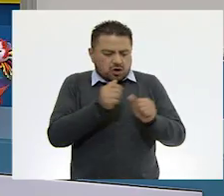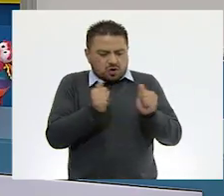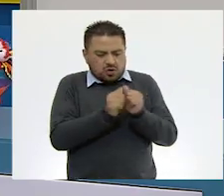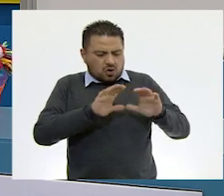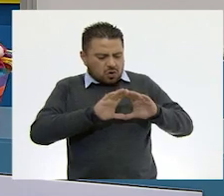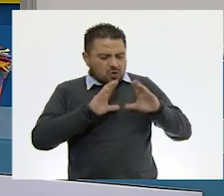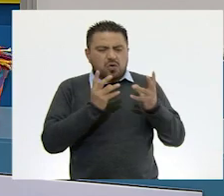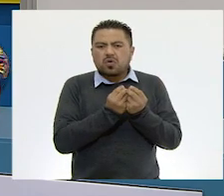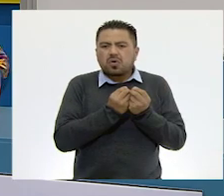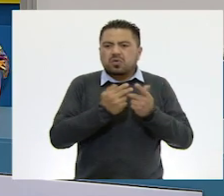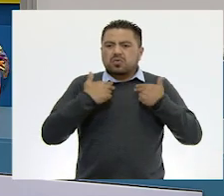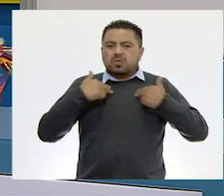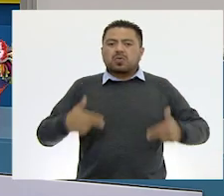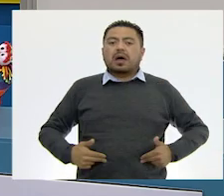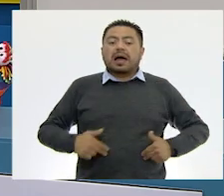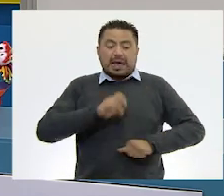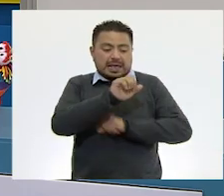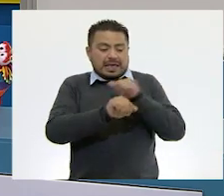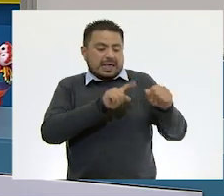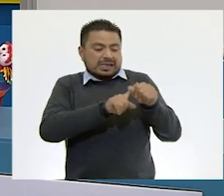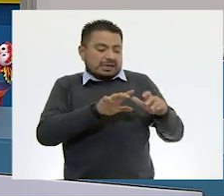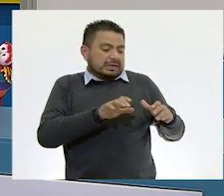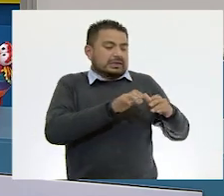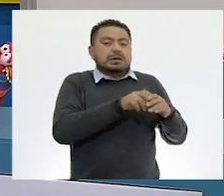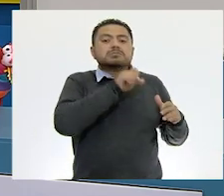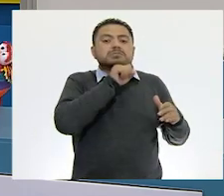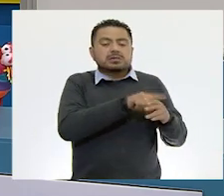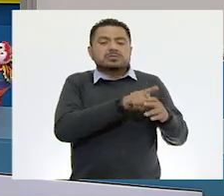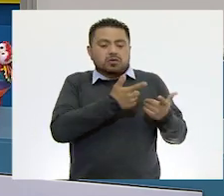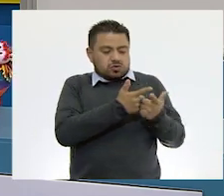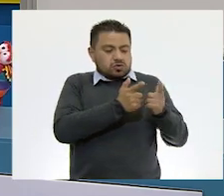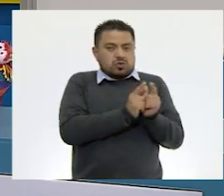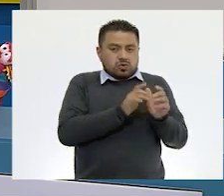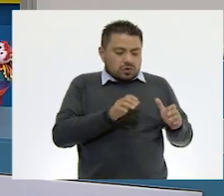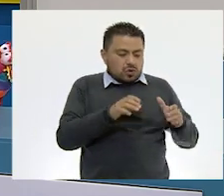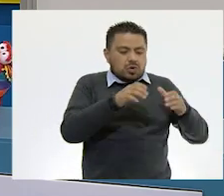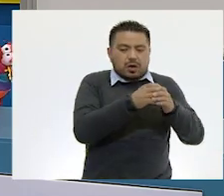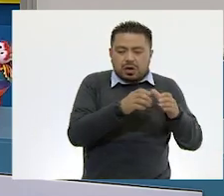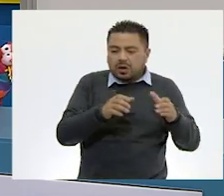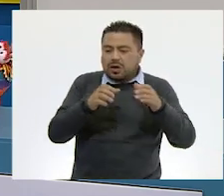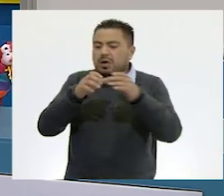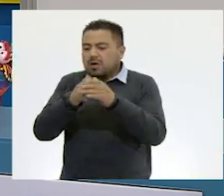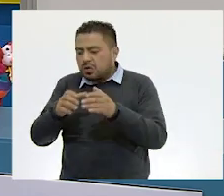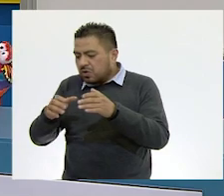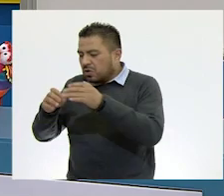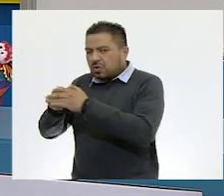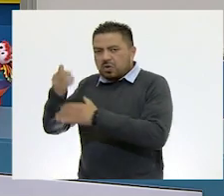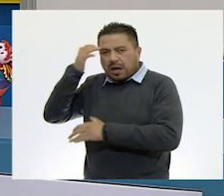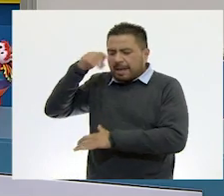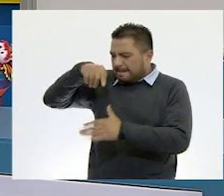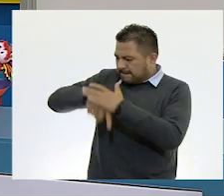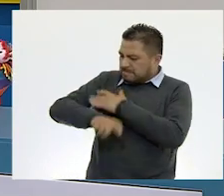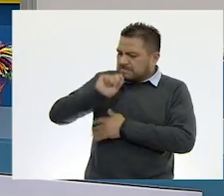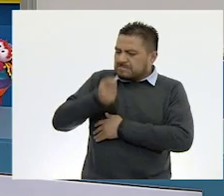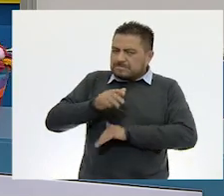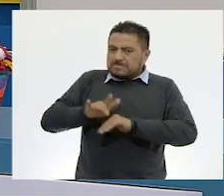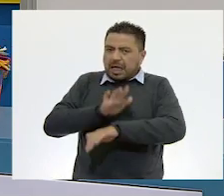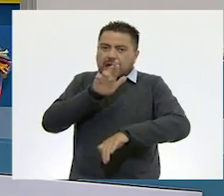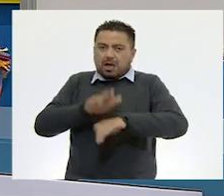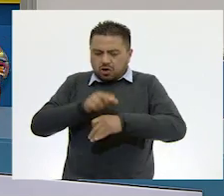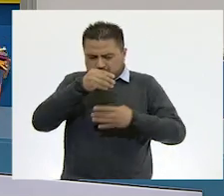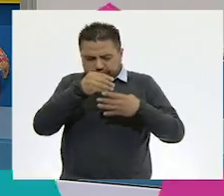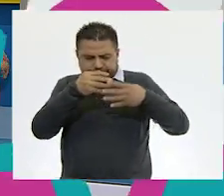resto de los seres vivos, las especies endémicas también se clasifican para tener un mayor conocimiento de sus características.